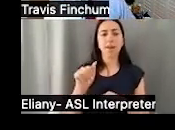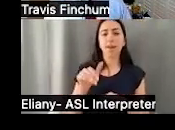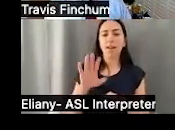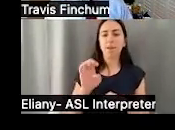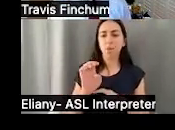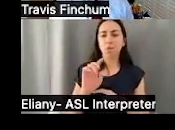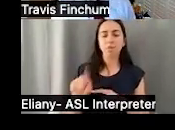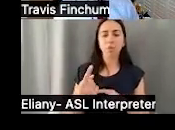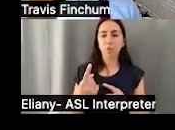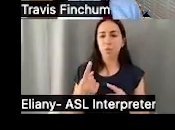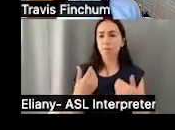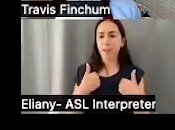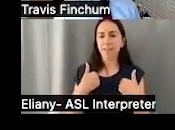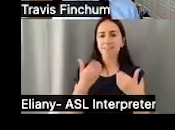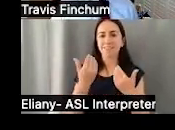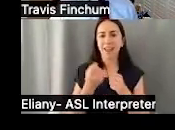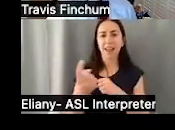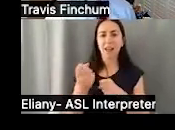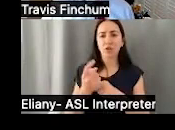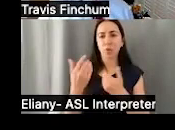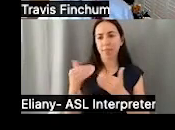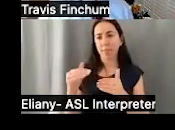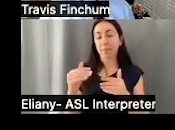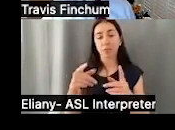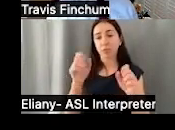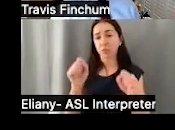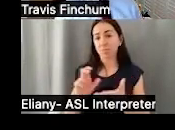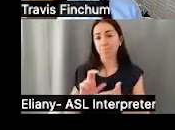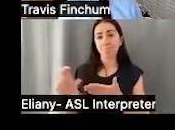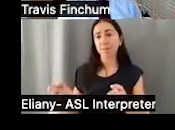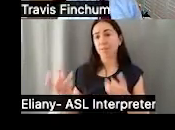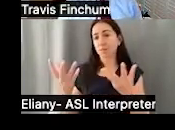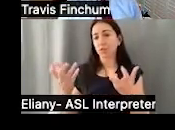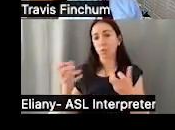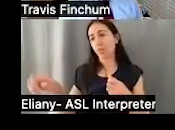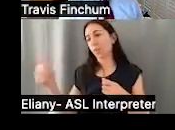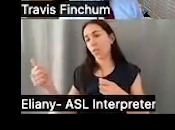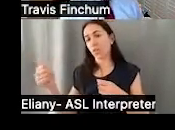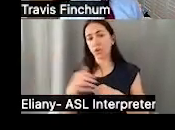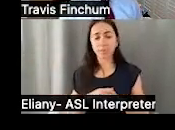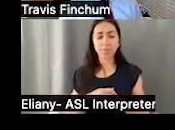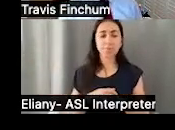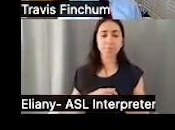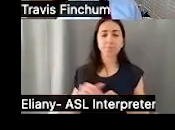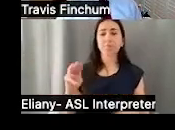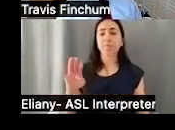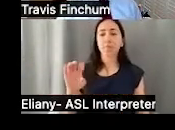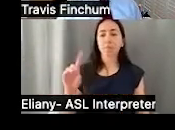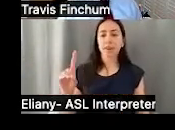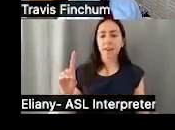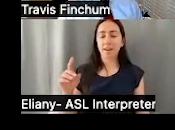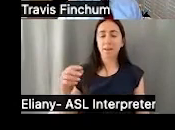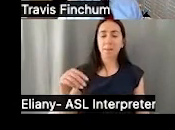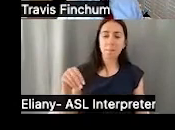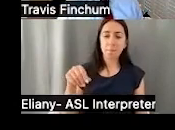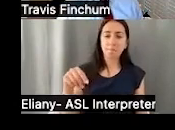terceros. Entonces, la cuenta ABLE es la que tiene limitaciones. Puedes poner montos ilimitados en los otros